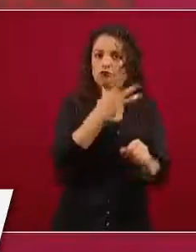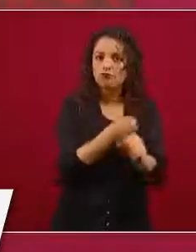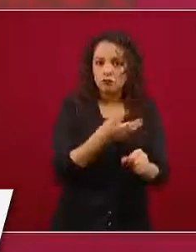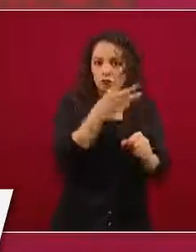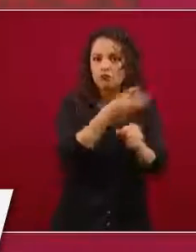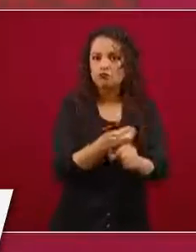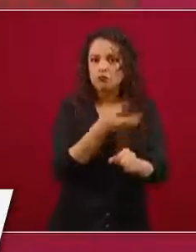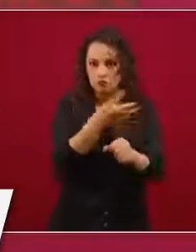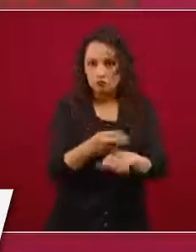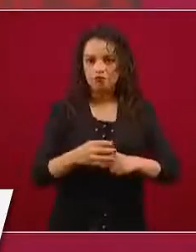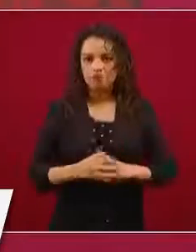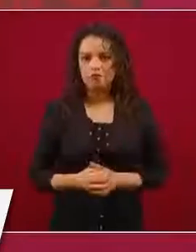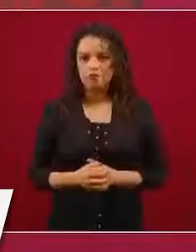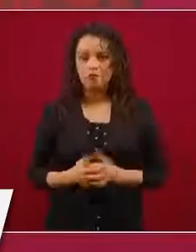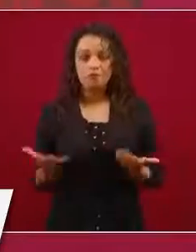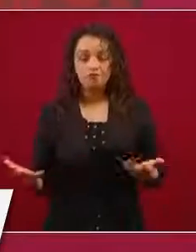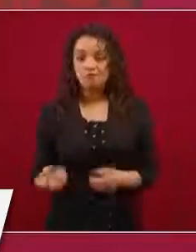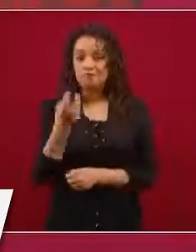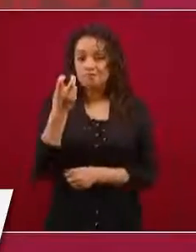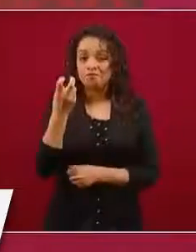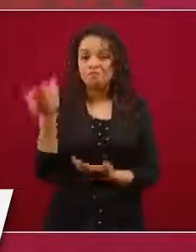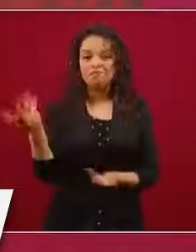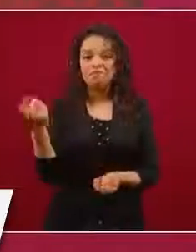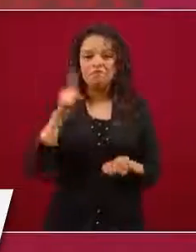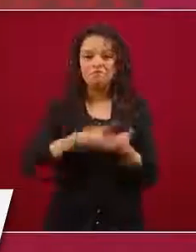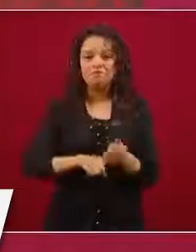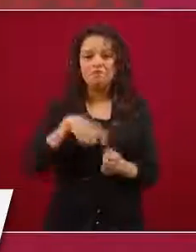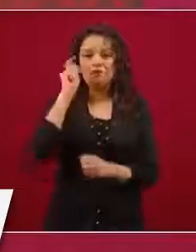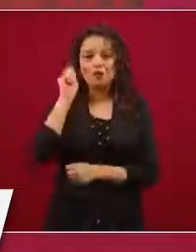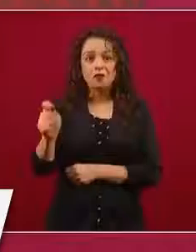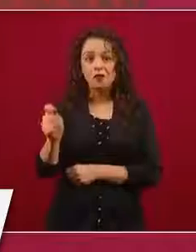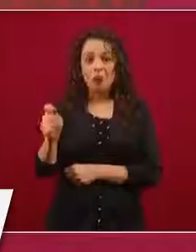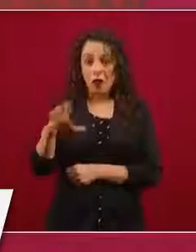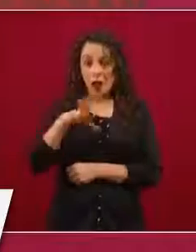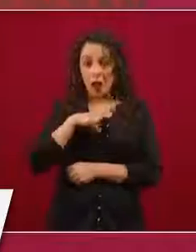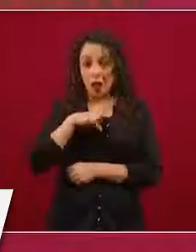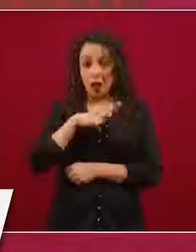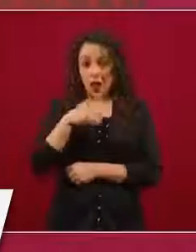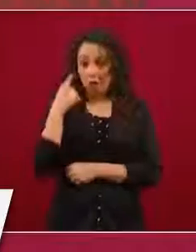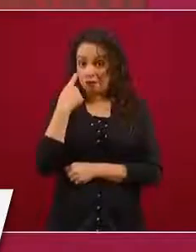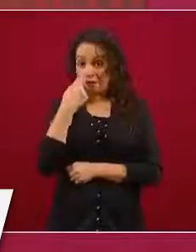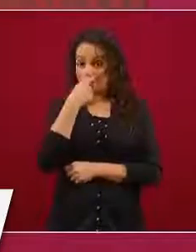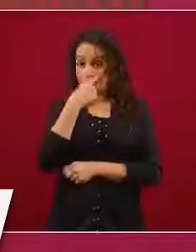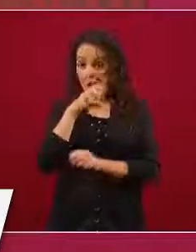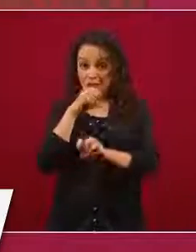Entonces, eso de que exista la transparencia, pues sí, ya sabemos